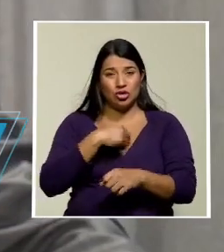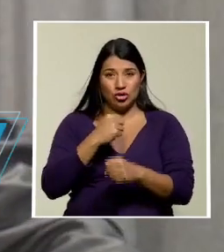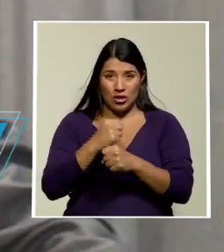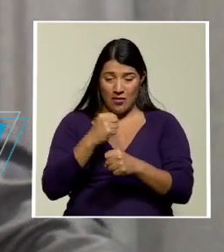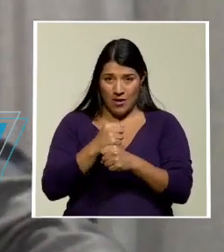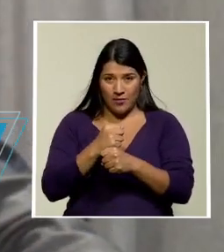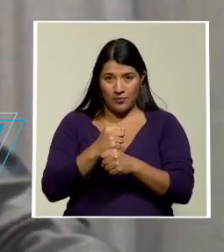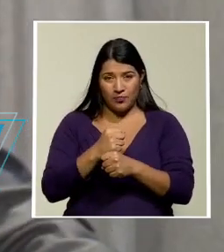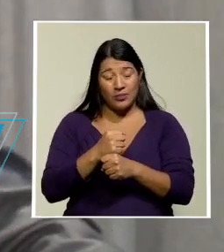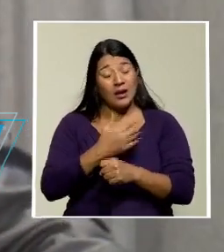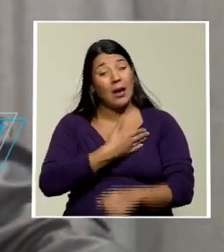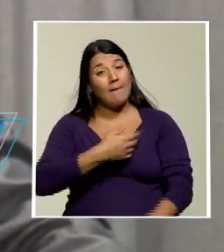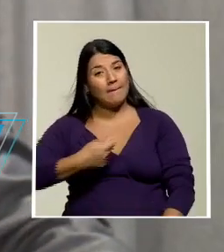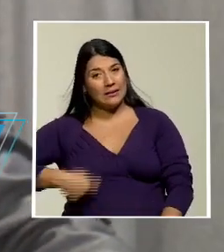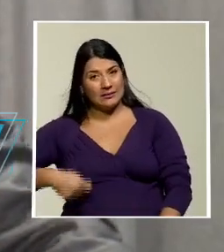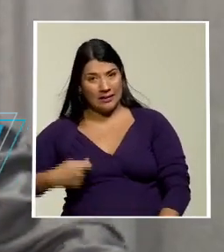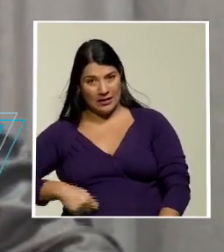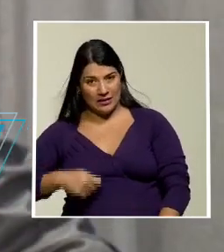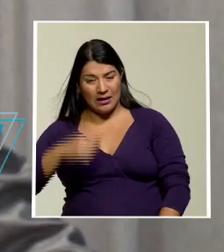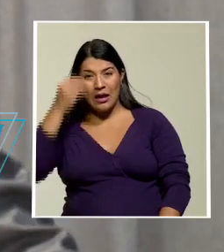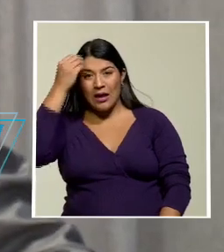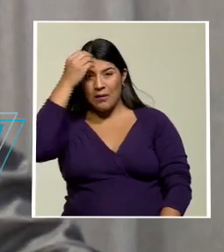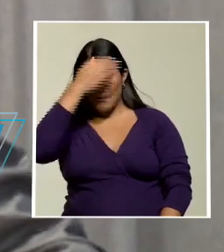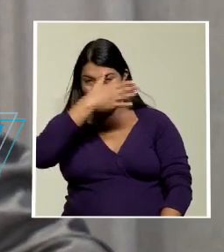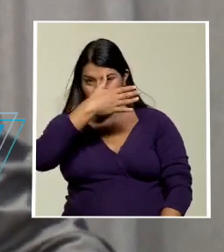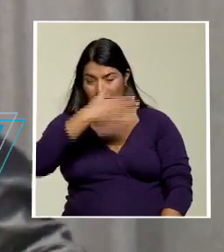Señor Presidente, Carlos Alvarado.